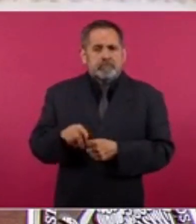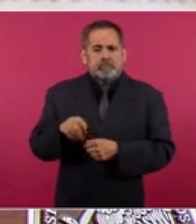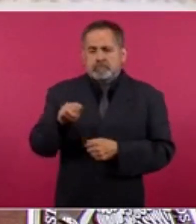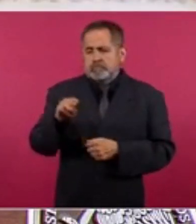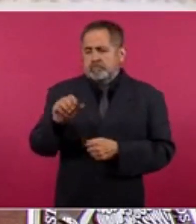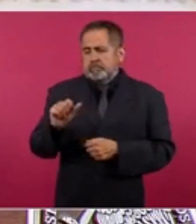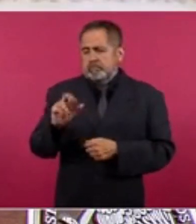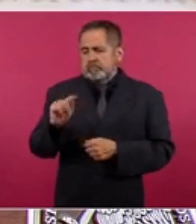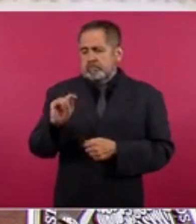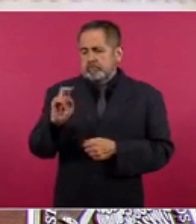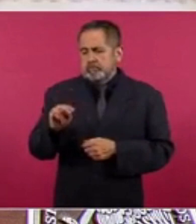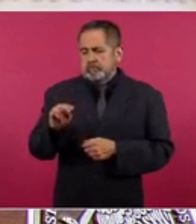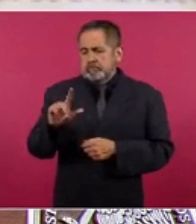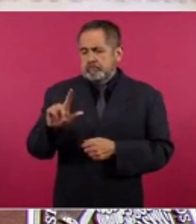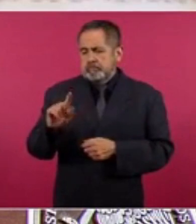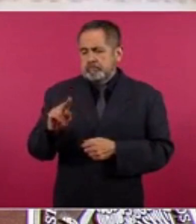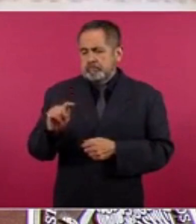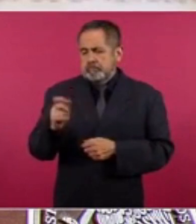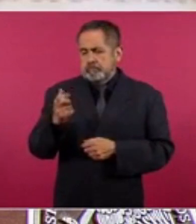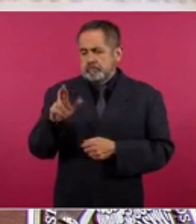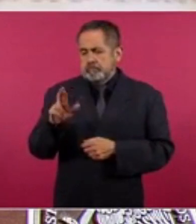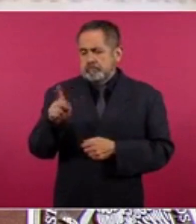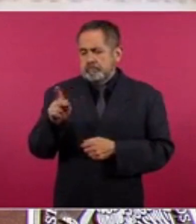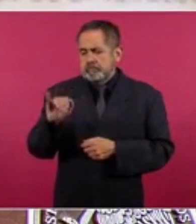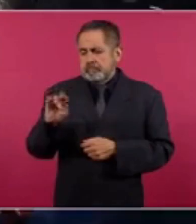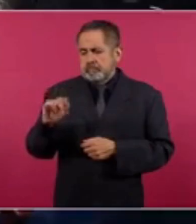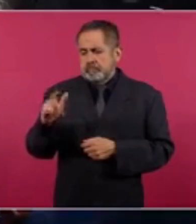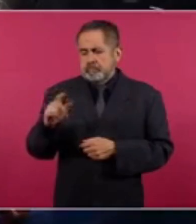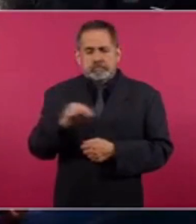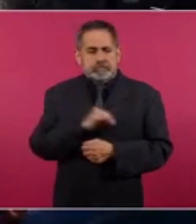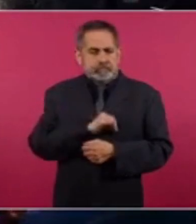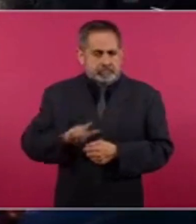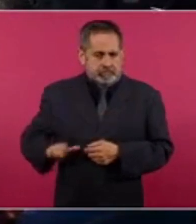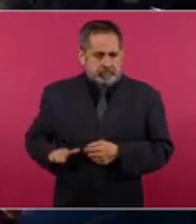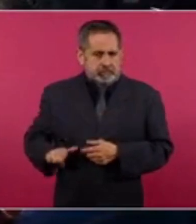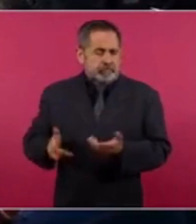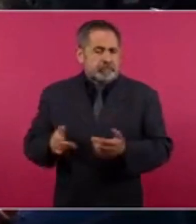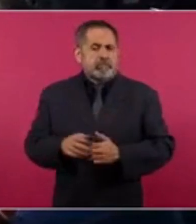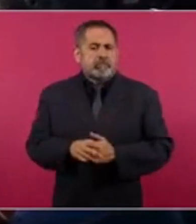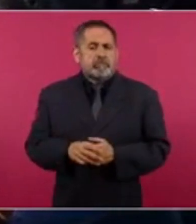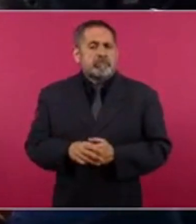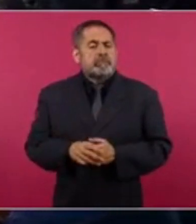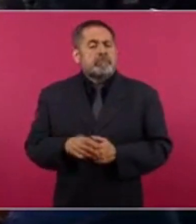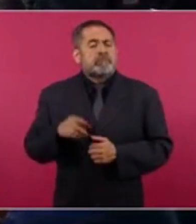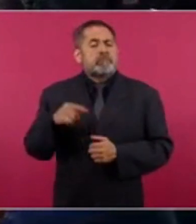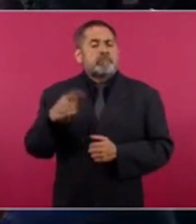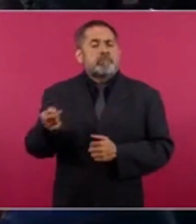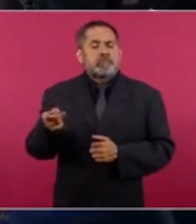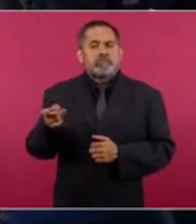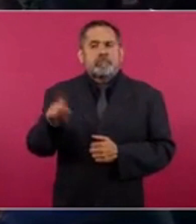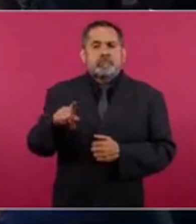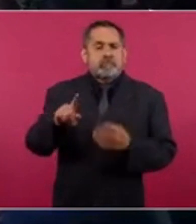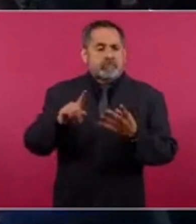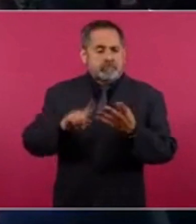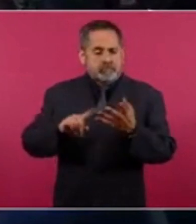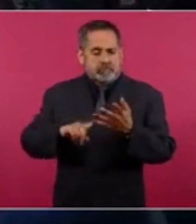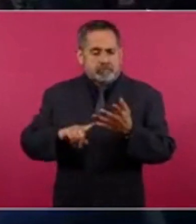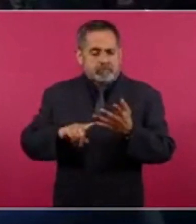Vienen, se invitó a la hija de César Chávez.